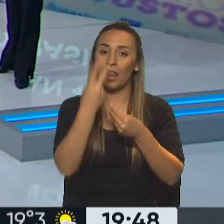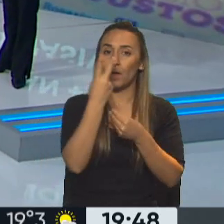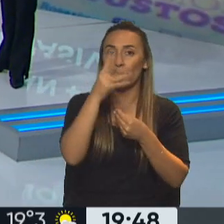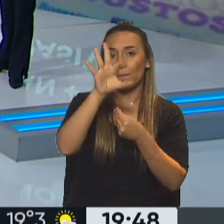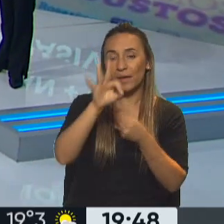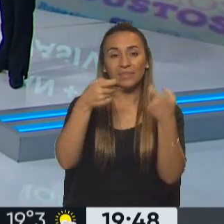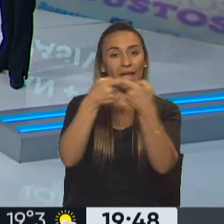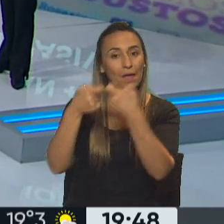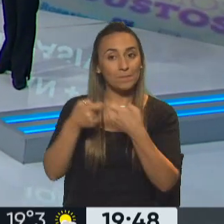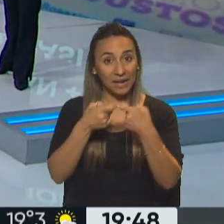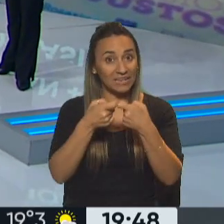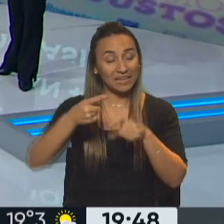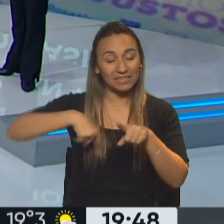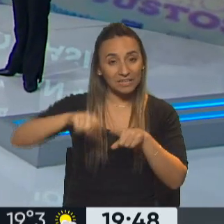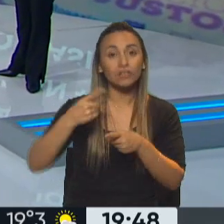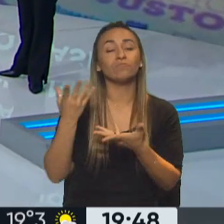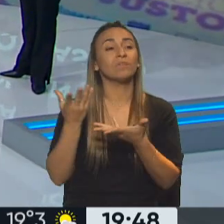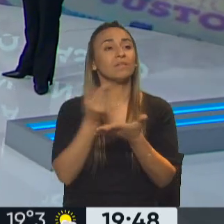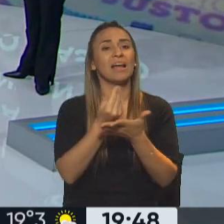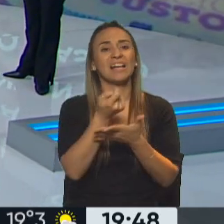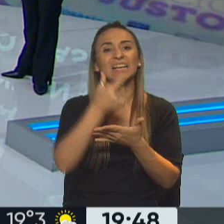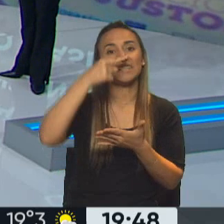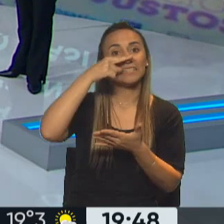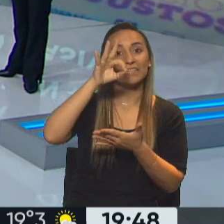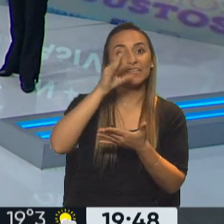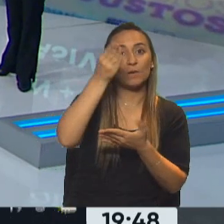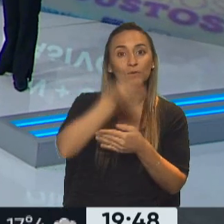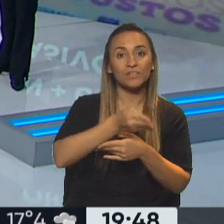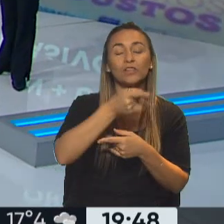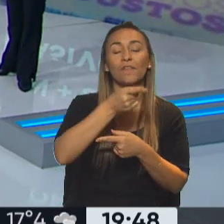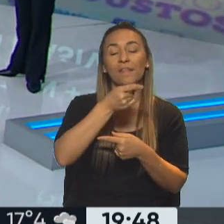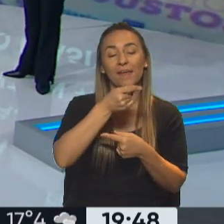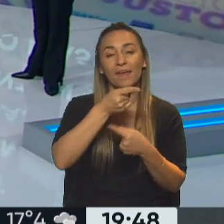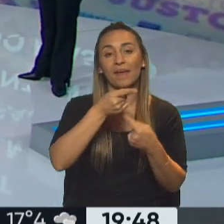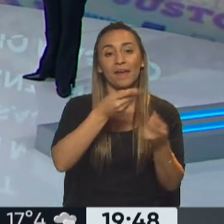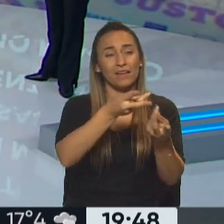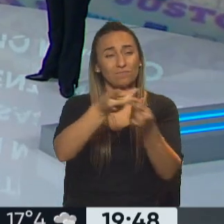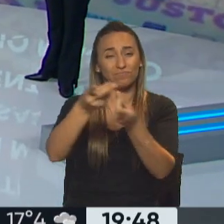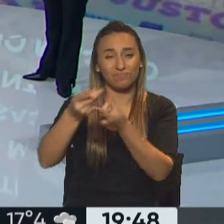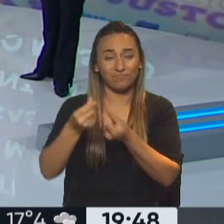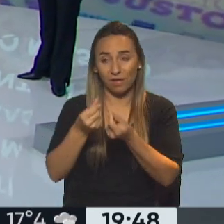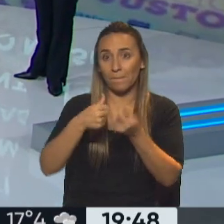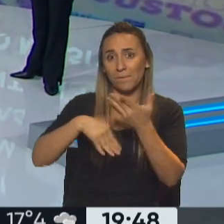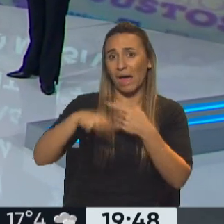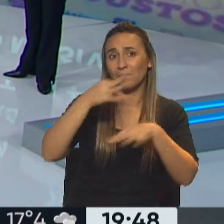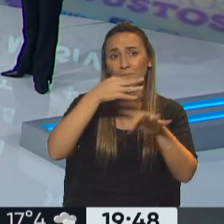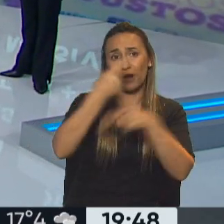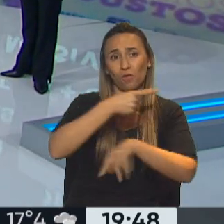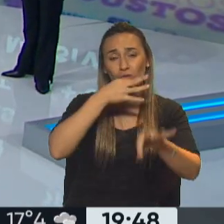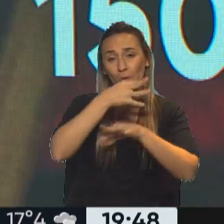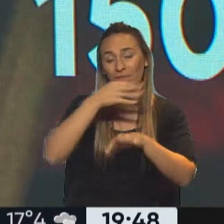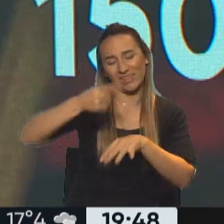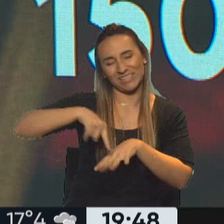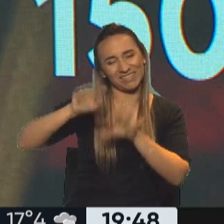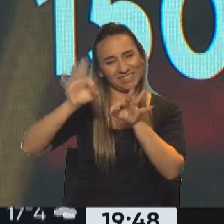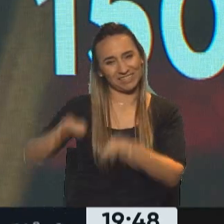que representan prácticamente un 70% del consumo masivo, así que son las que tienen la aposta, la verdad de la milanesa, y con las